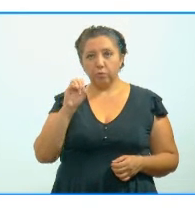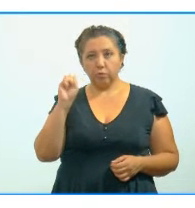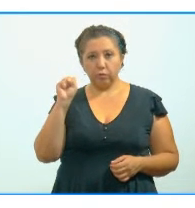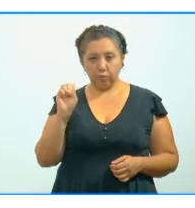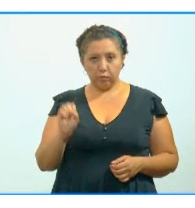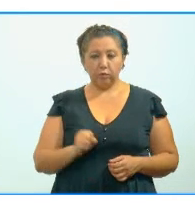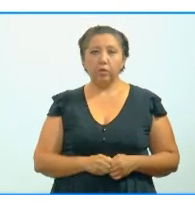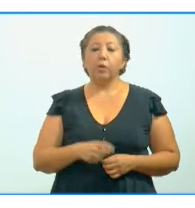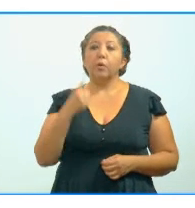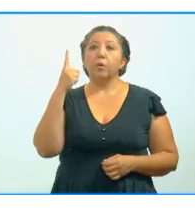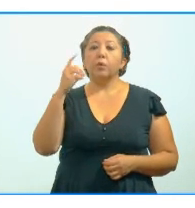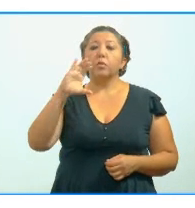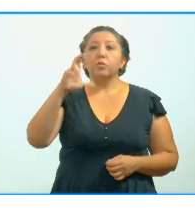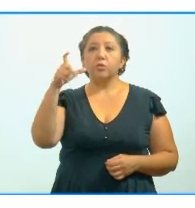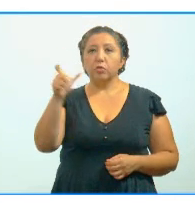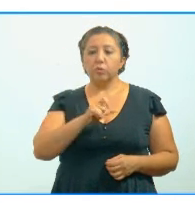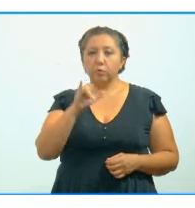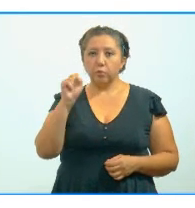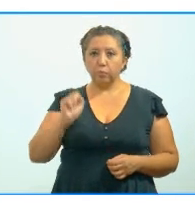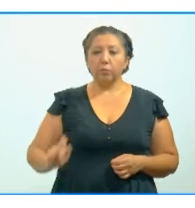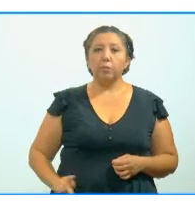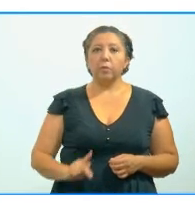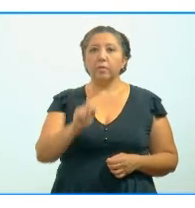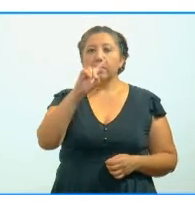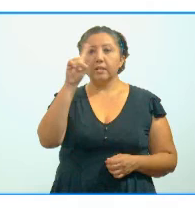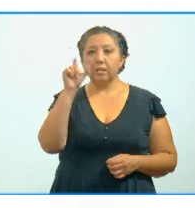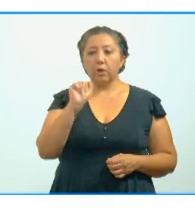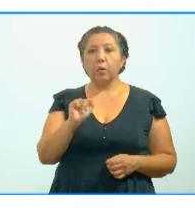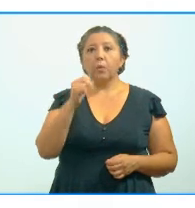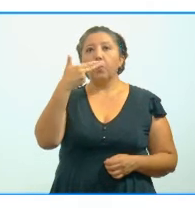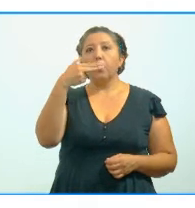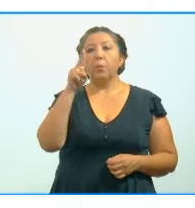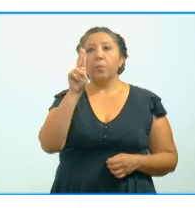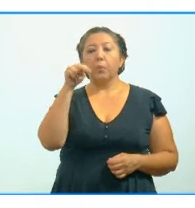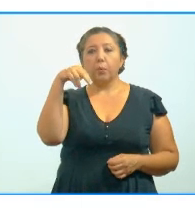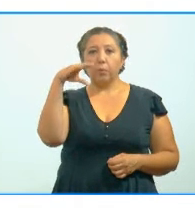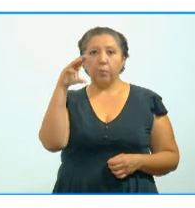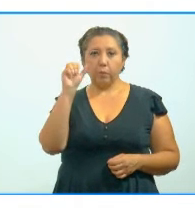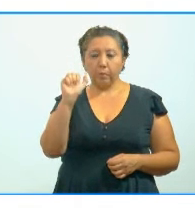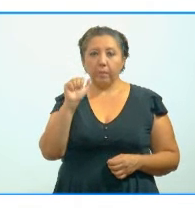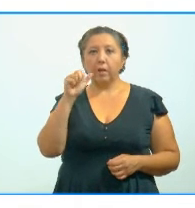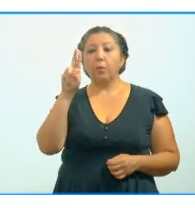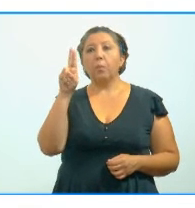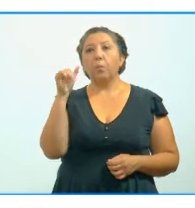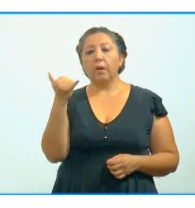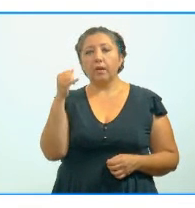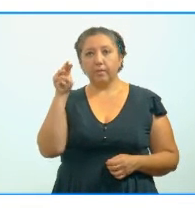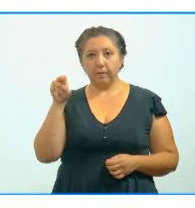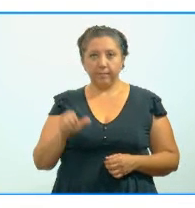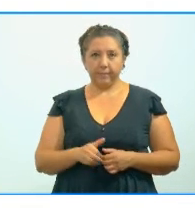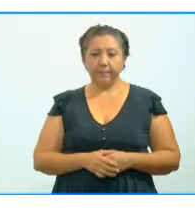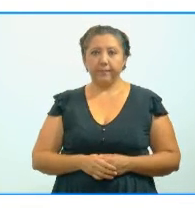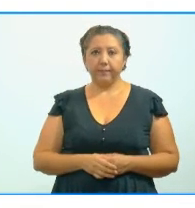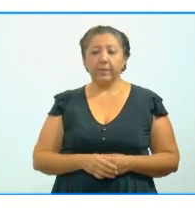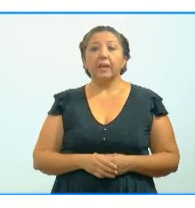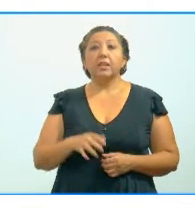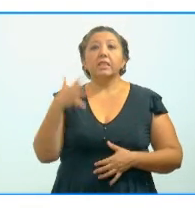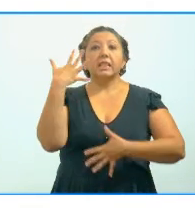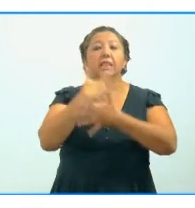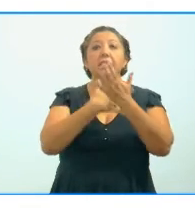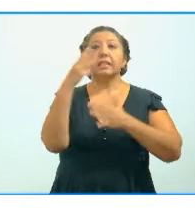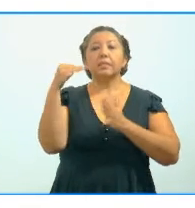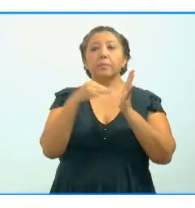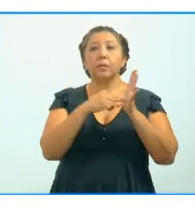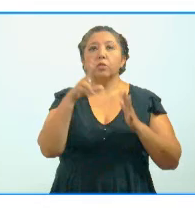Temozón, 1 en Chipchulú, Pueblo, San, Junucmá, Motul, Tuncás, Guayma y Yovain. De los 15